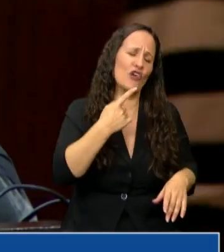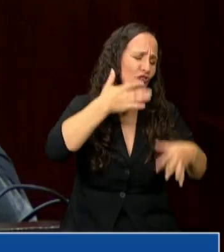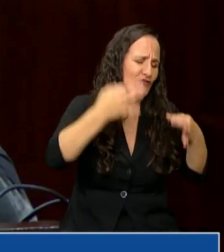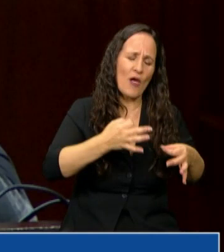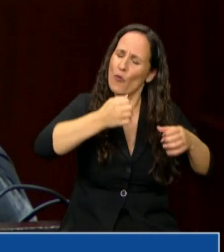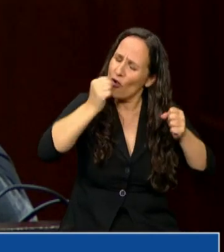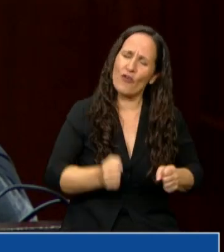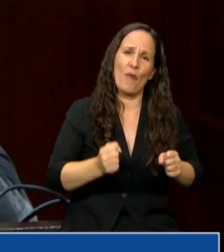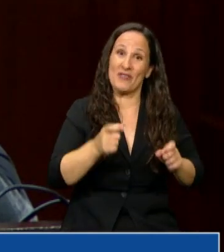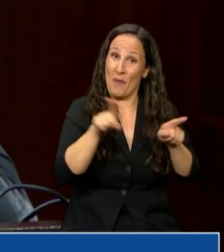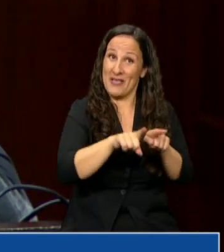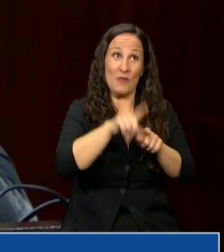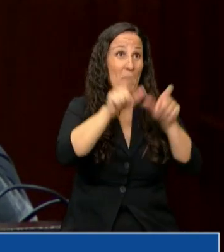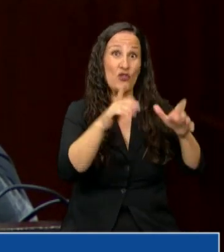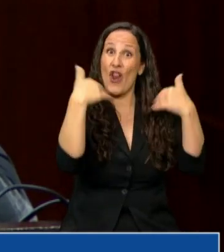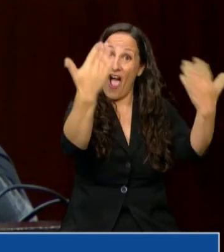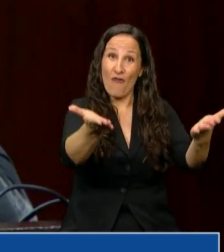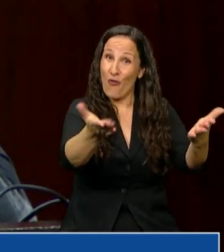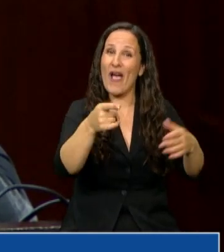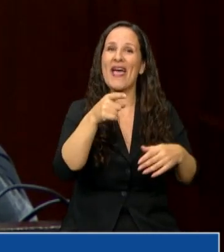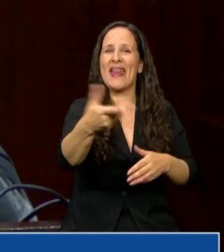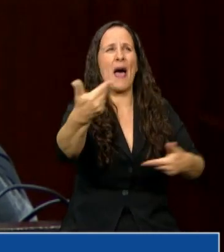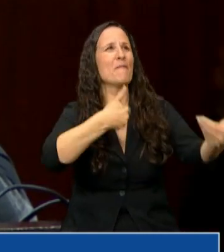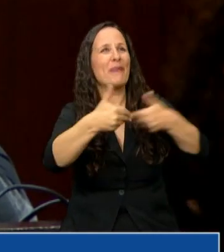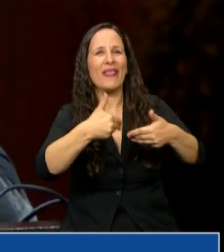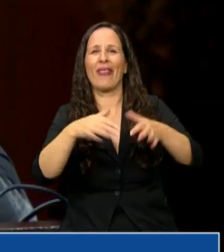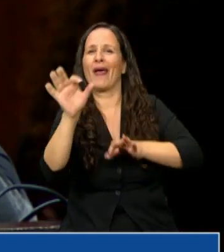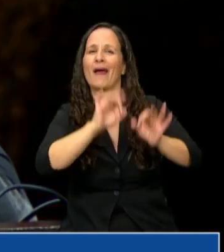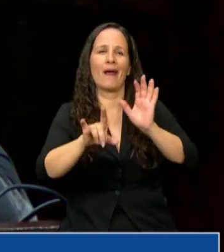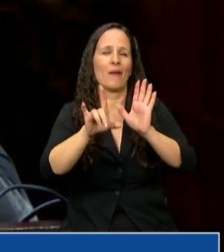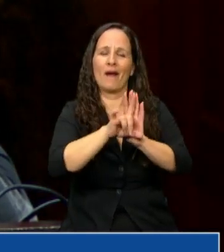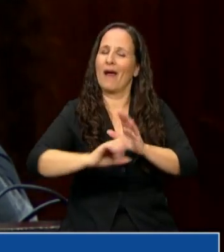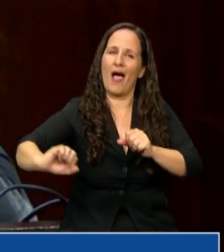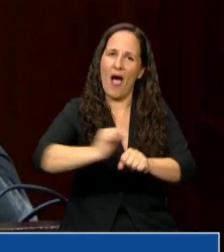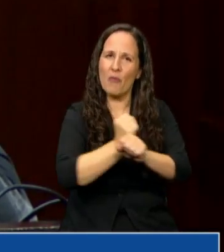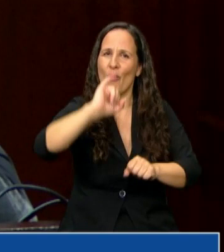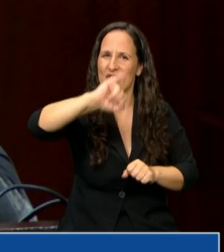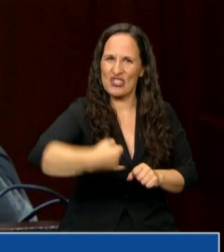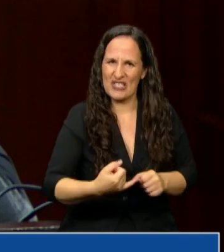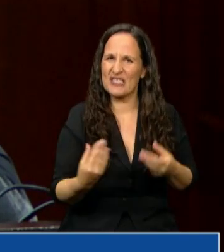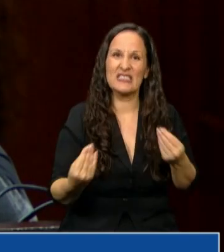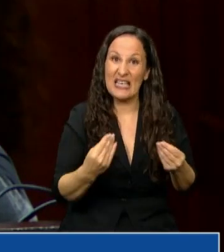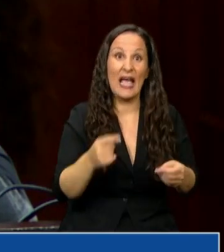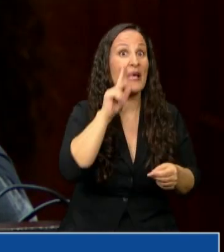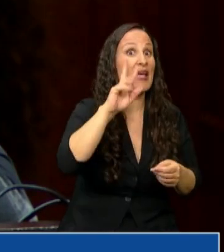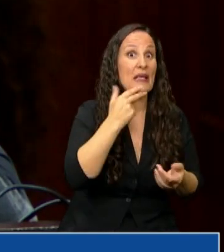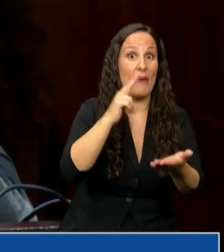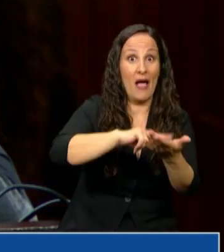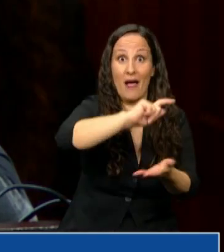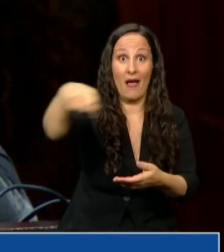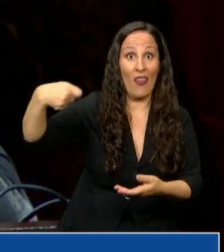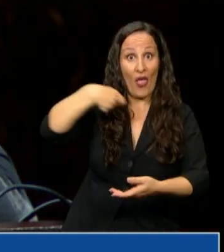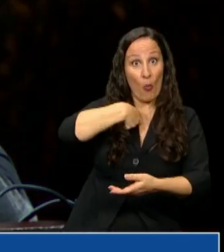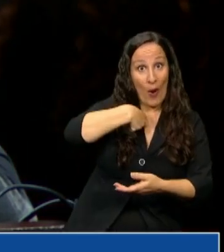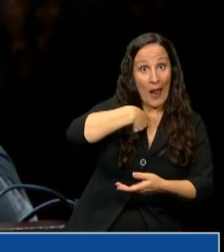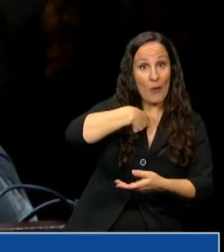como dice toda la gente que está fuera, que está pidiendo que aprobemos esta medida, que la devolución del IVA, de los productos de